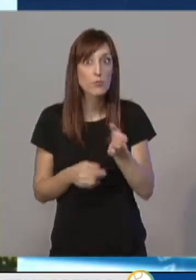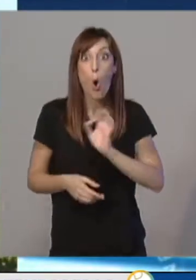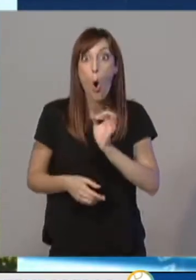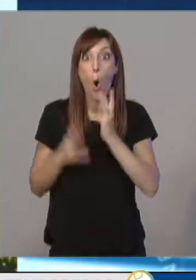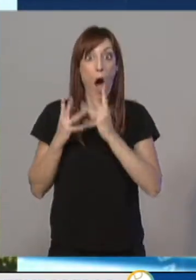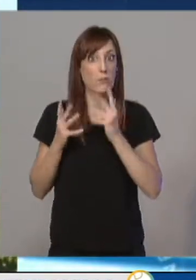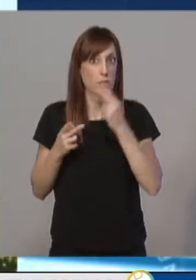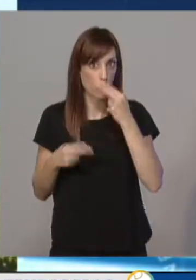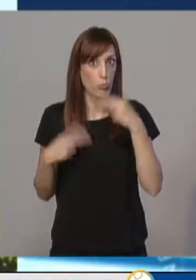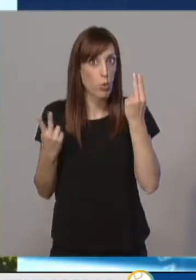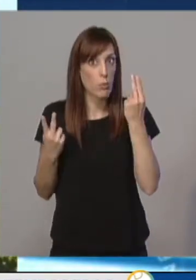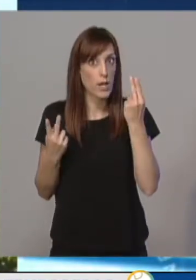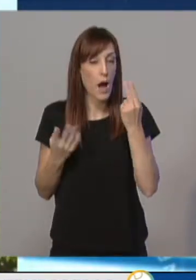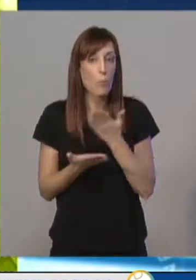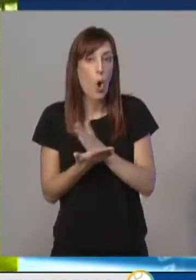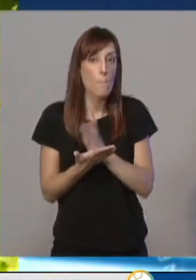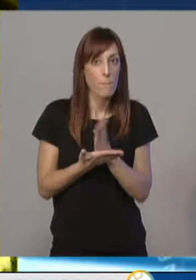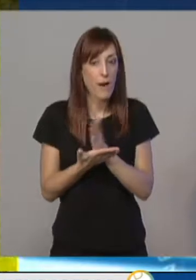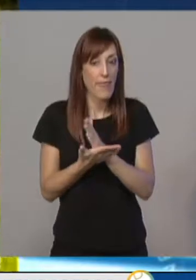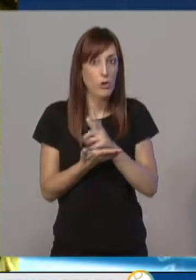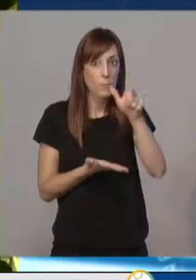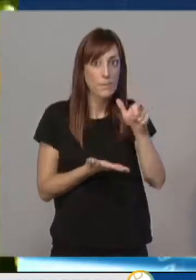mediadora entre temporeros y agricultores.